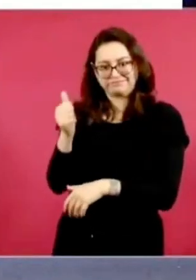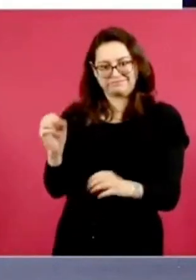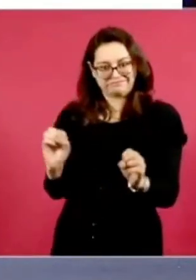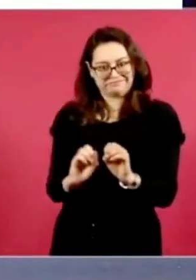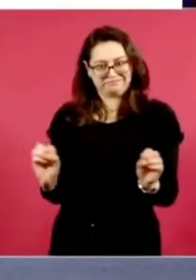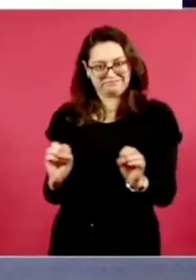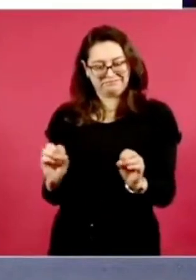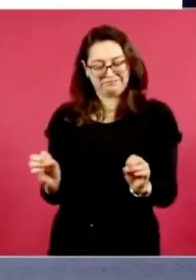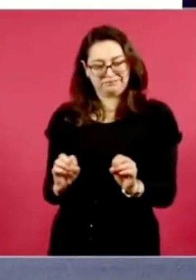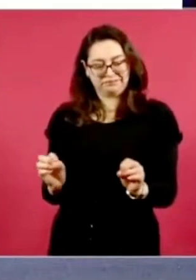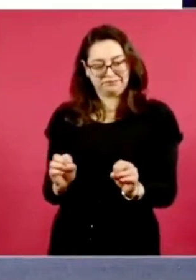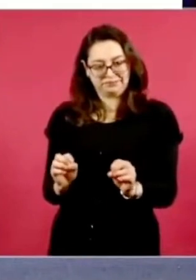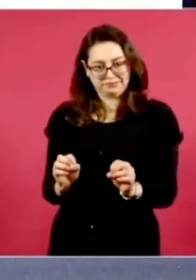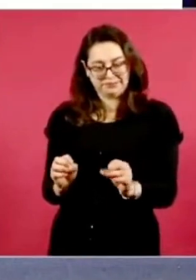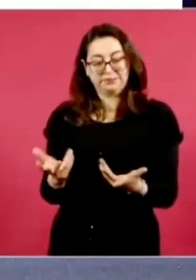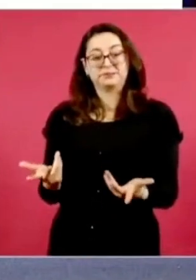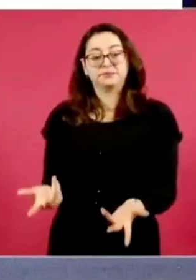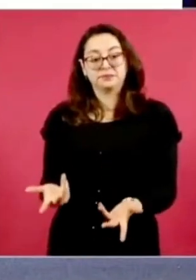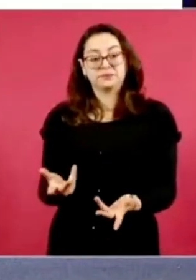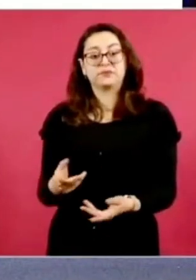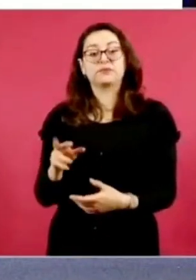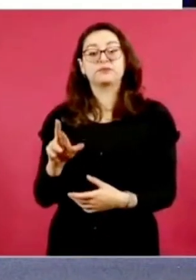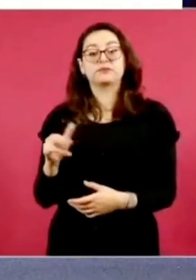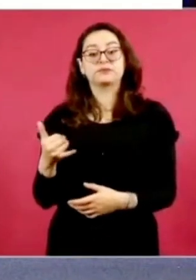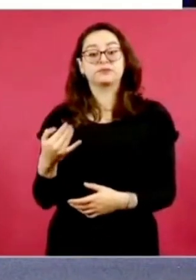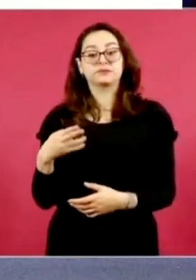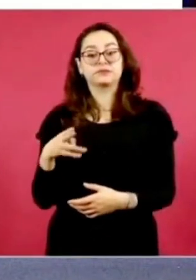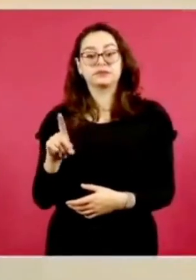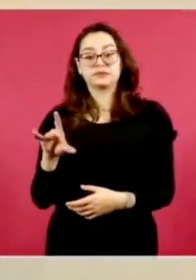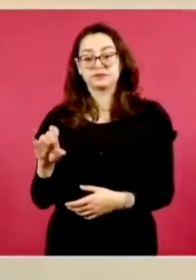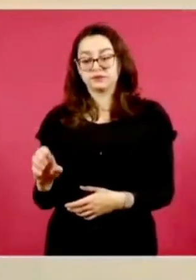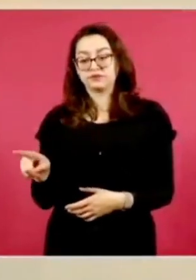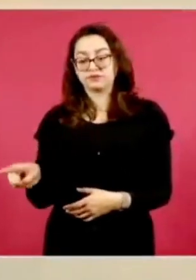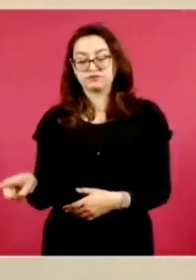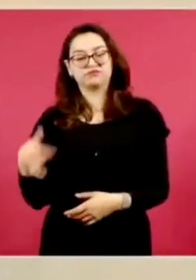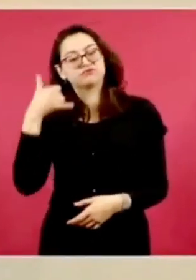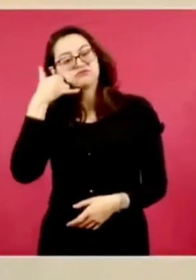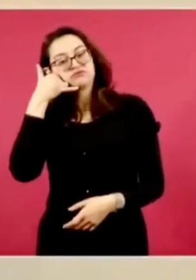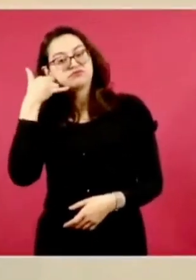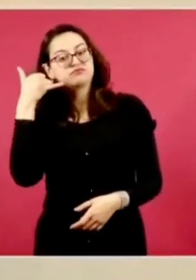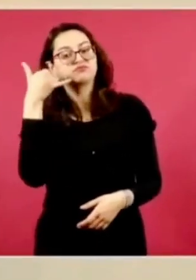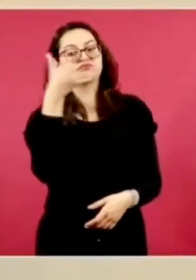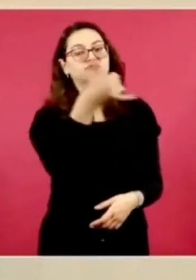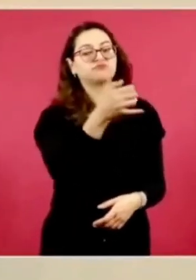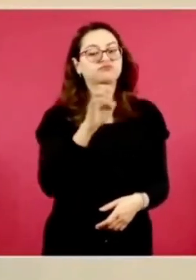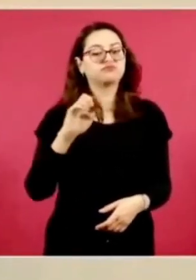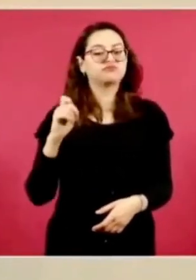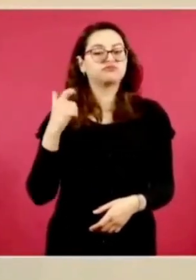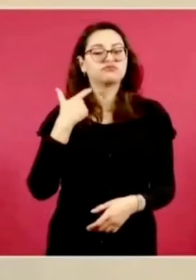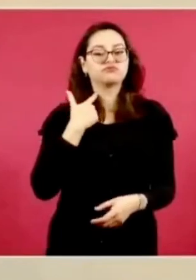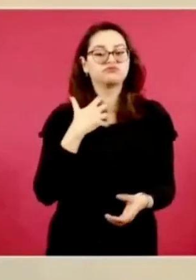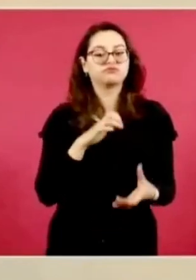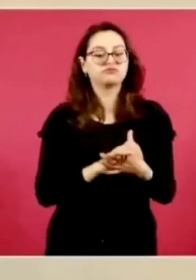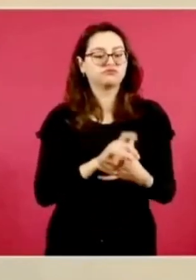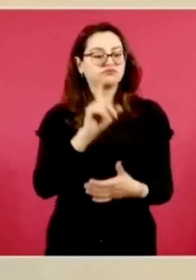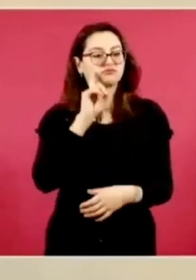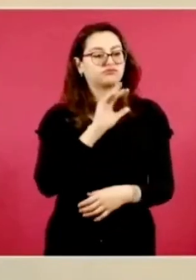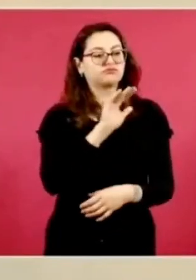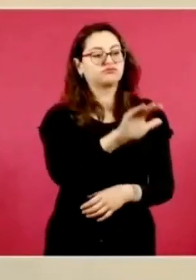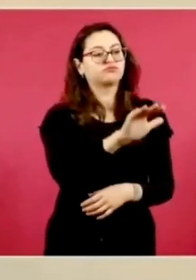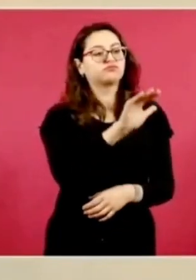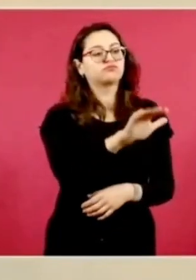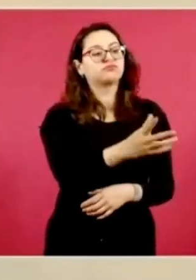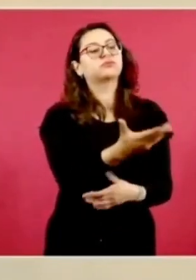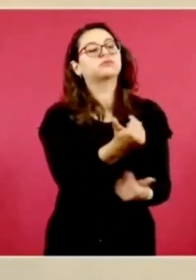En ese momento, Raimundo N. estableció comunicación con su ex-esposa, la hija de la víctima, para exigirle la